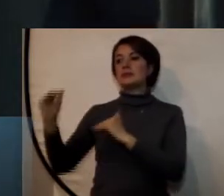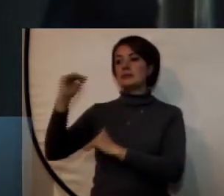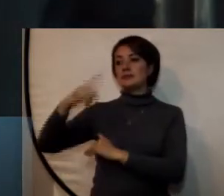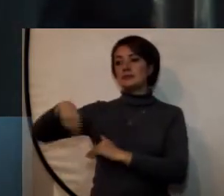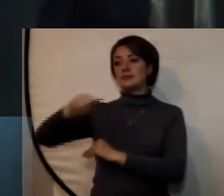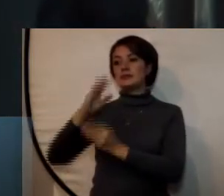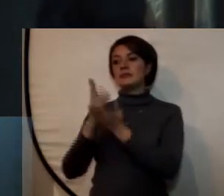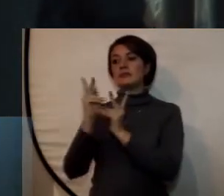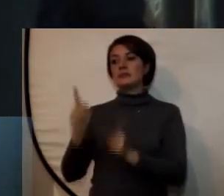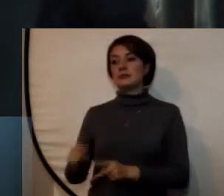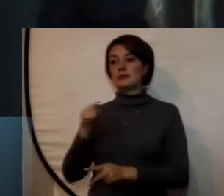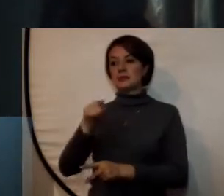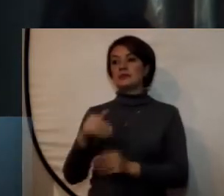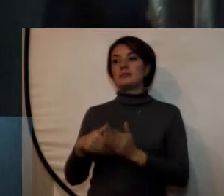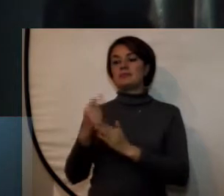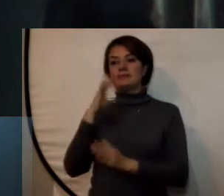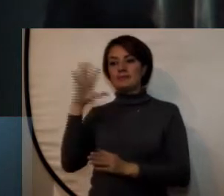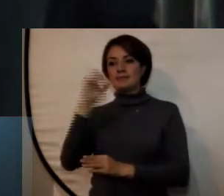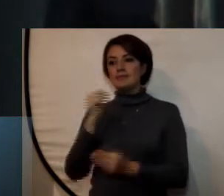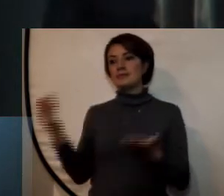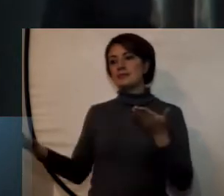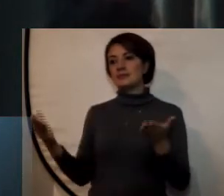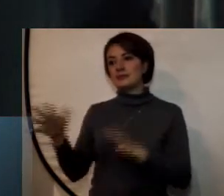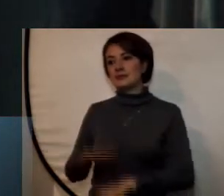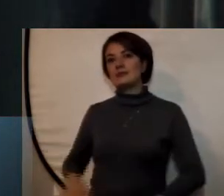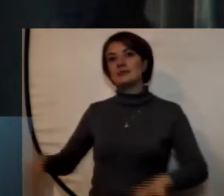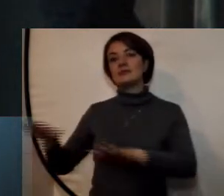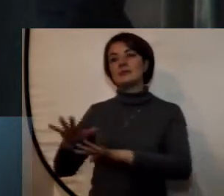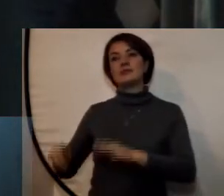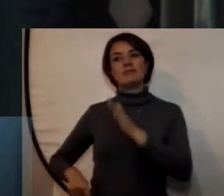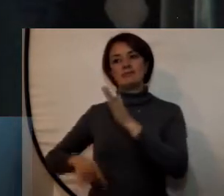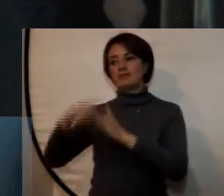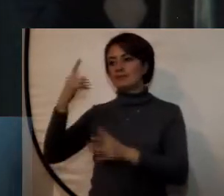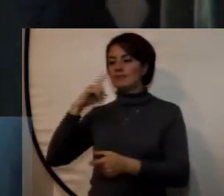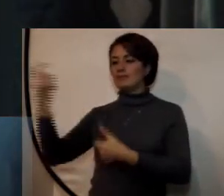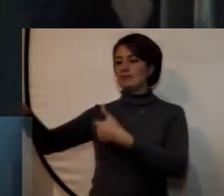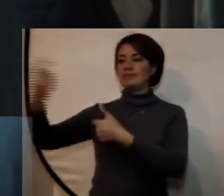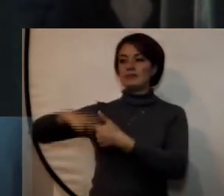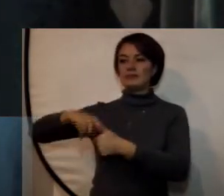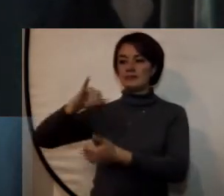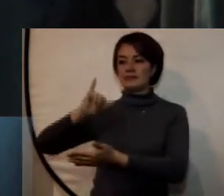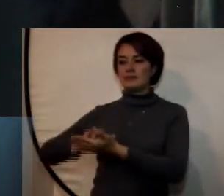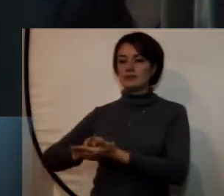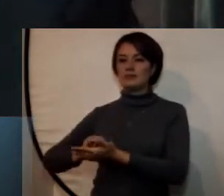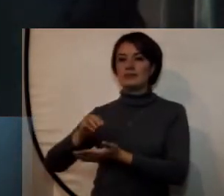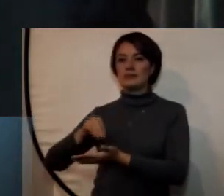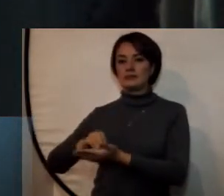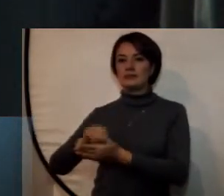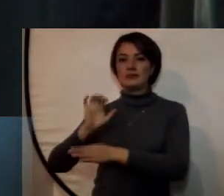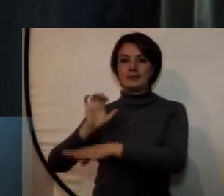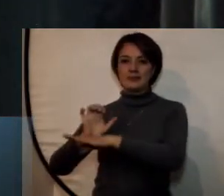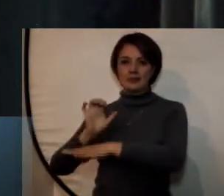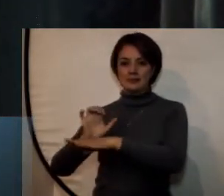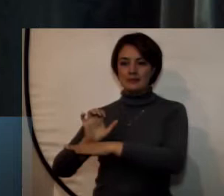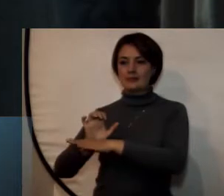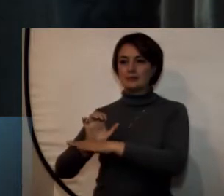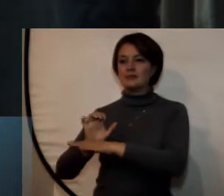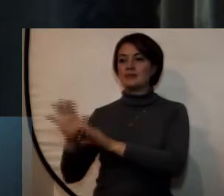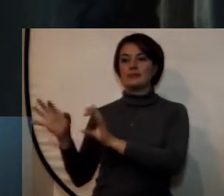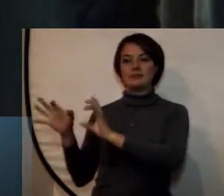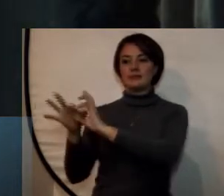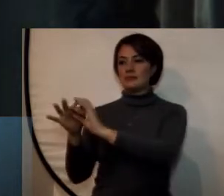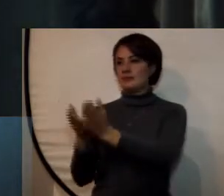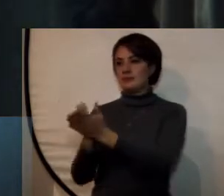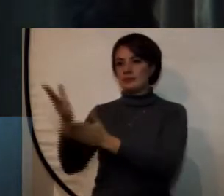estudiantes que prestan este servicio al sector quedan de una vez vinculados con la entidad desde el punto de